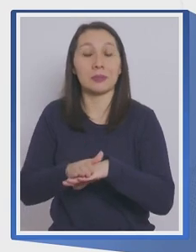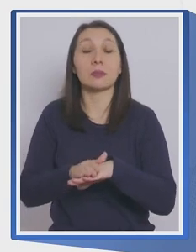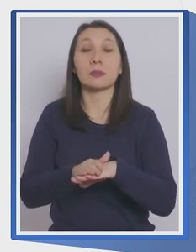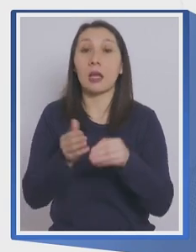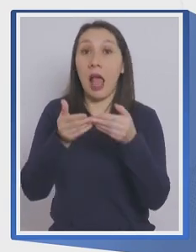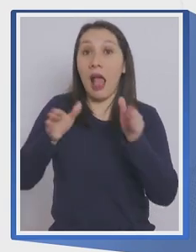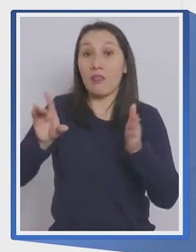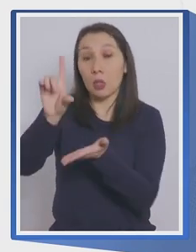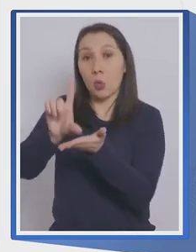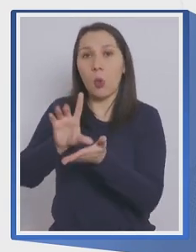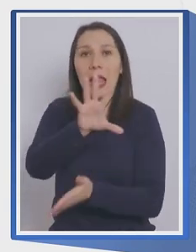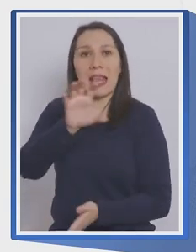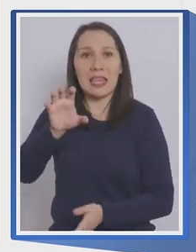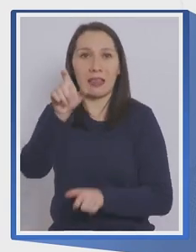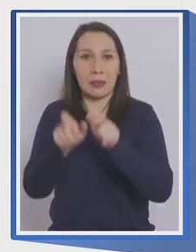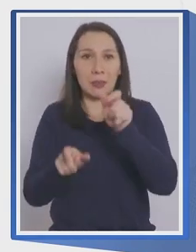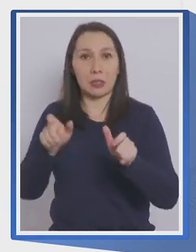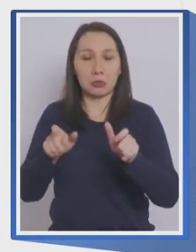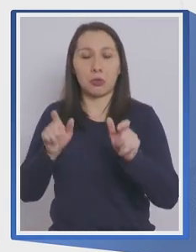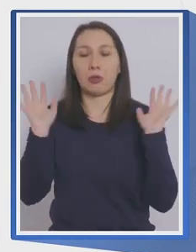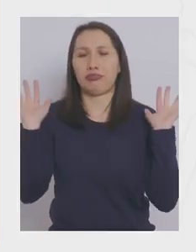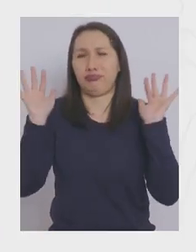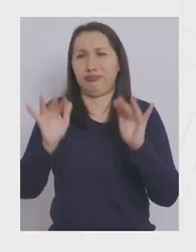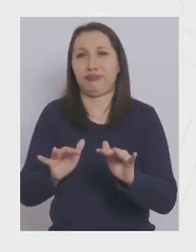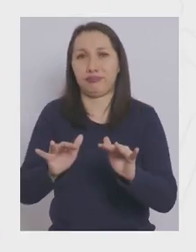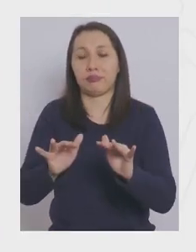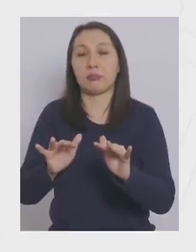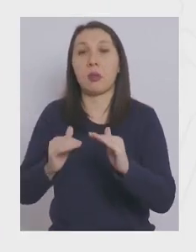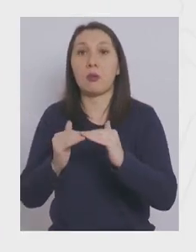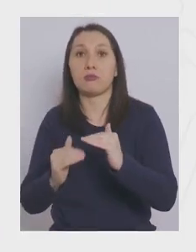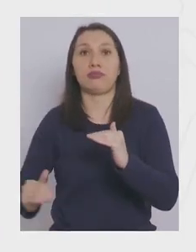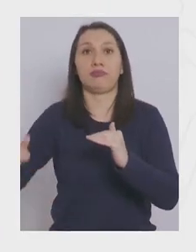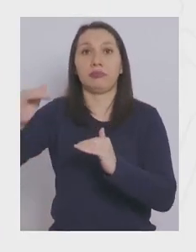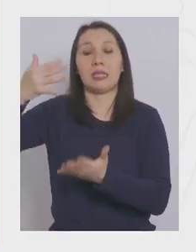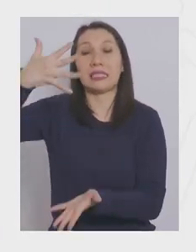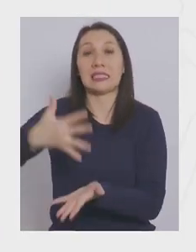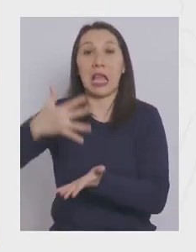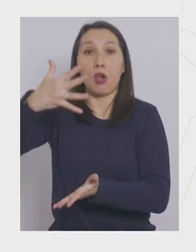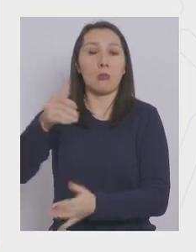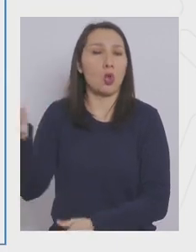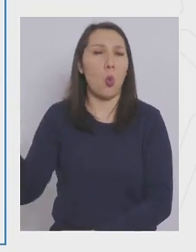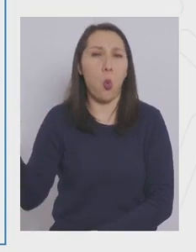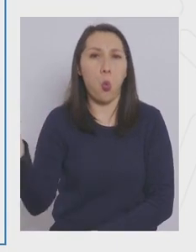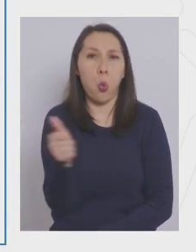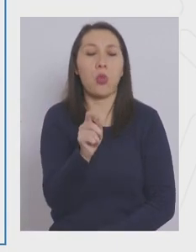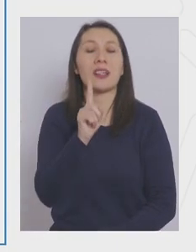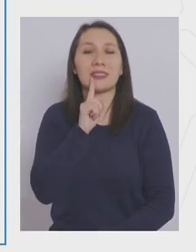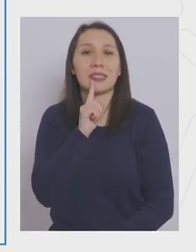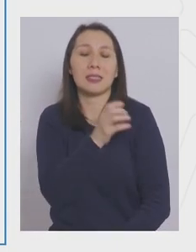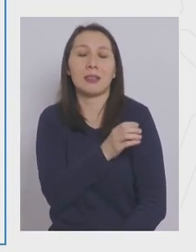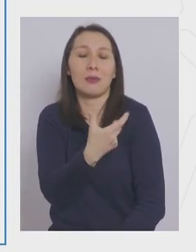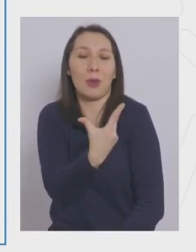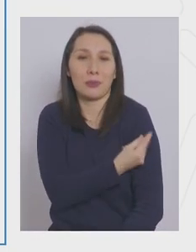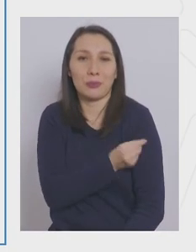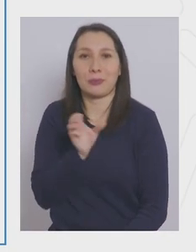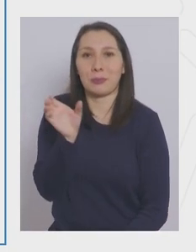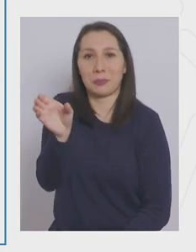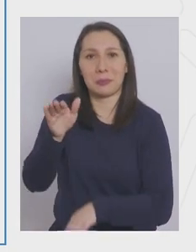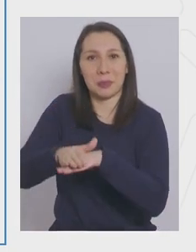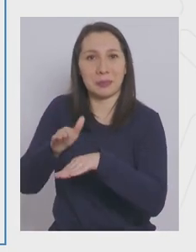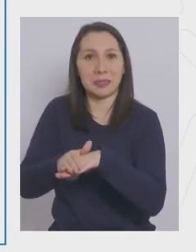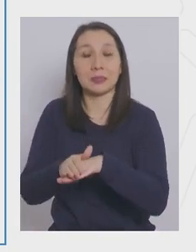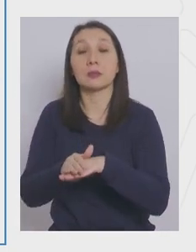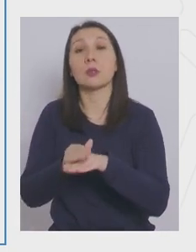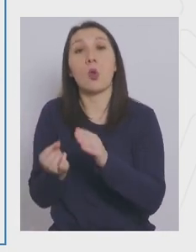se podrá recibir un máximo de 500 personas por evento. Aforo que sube a 5.000 si todos cuentan con su pase. Por último, se